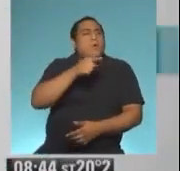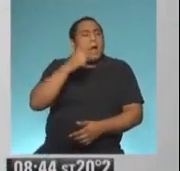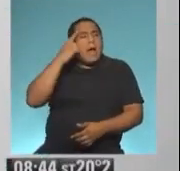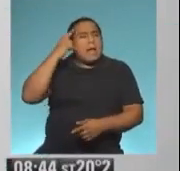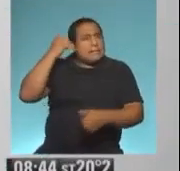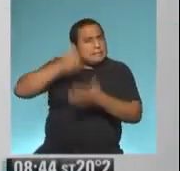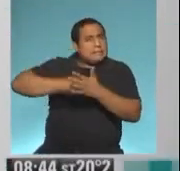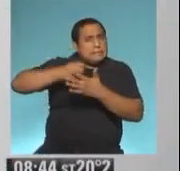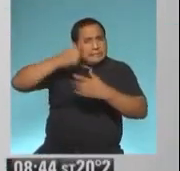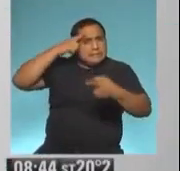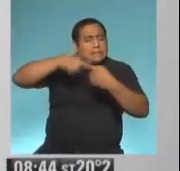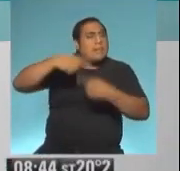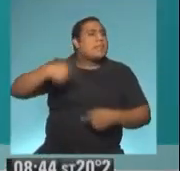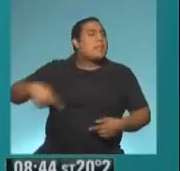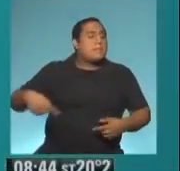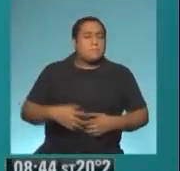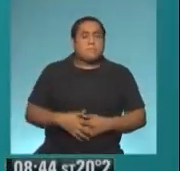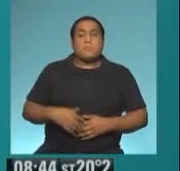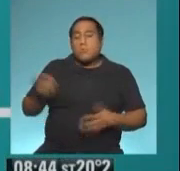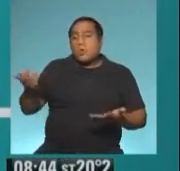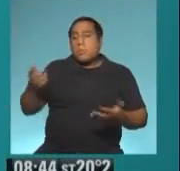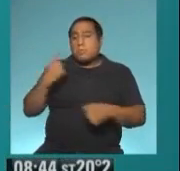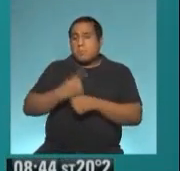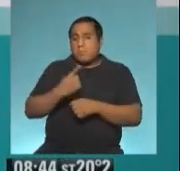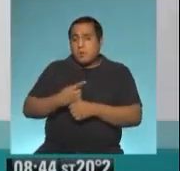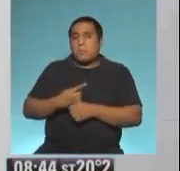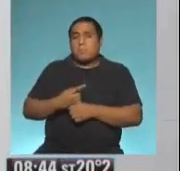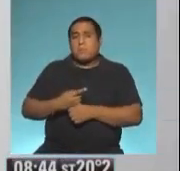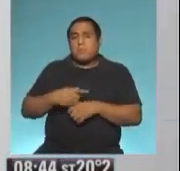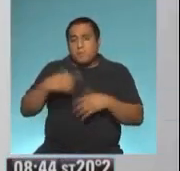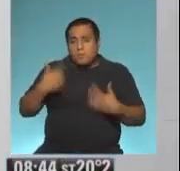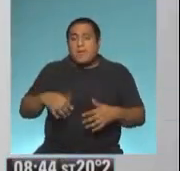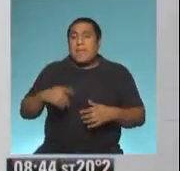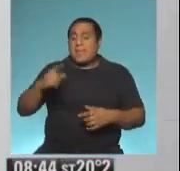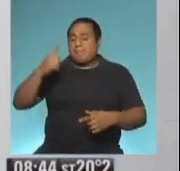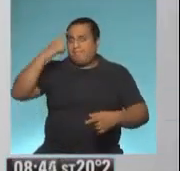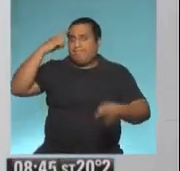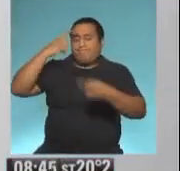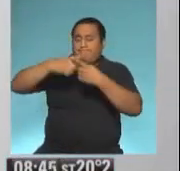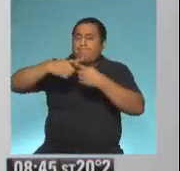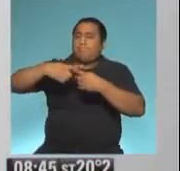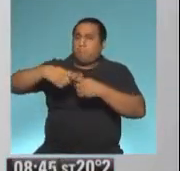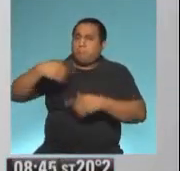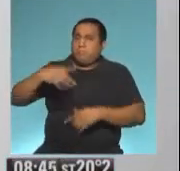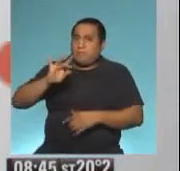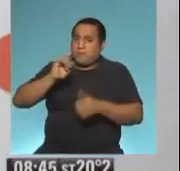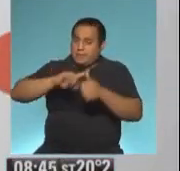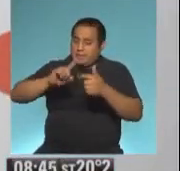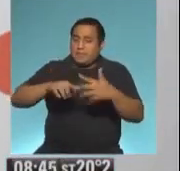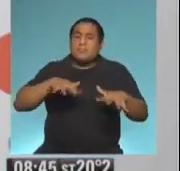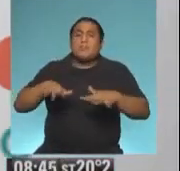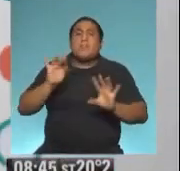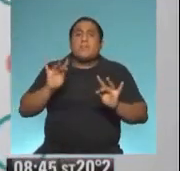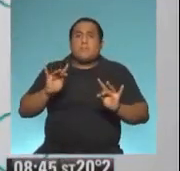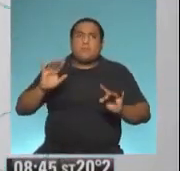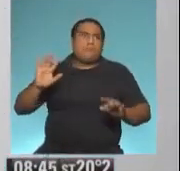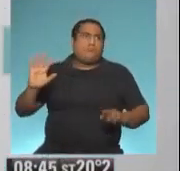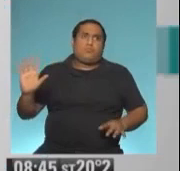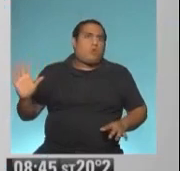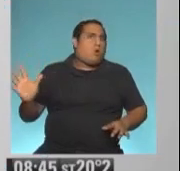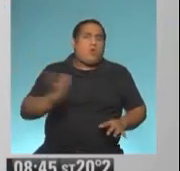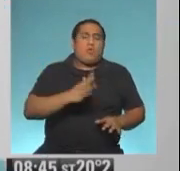Bueno, en principio una gran cantidad de desafíos, una situación muy compleja que atraviesa todo